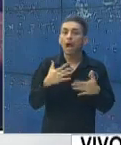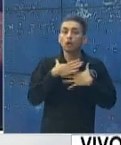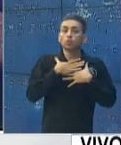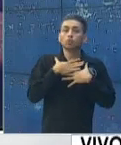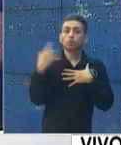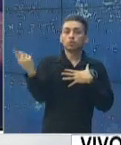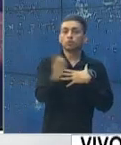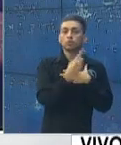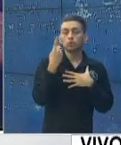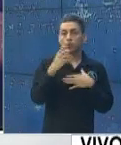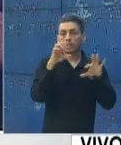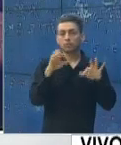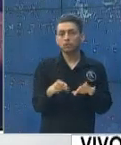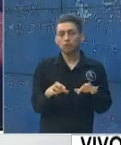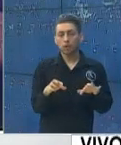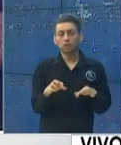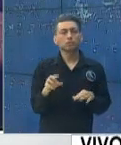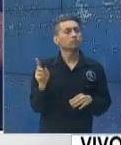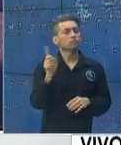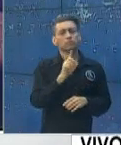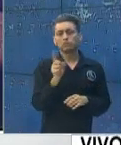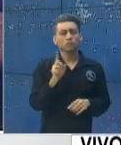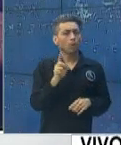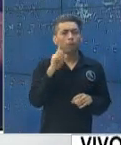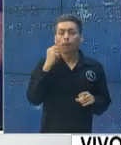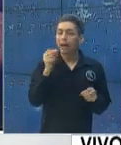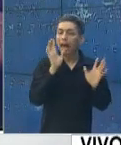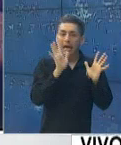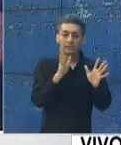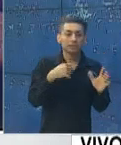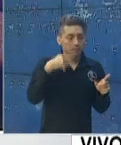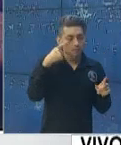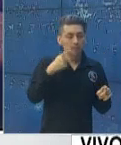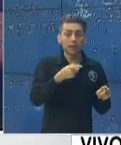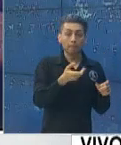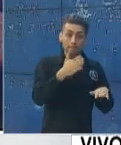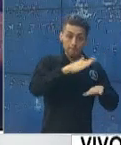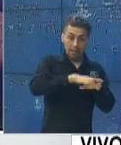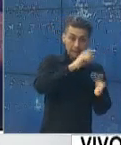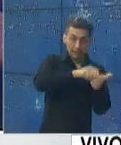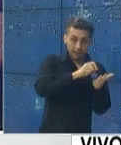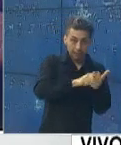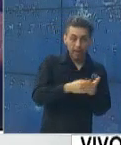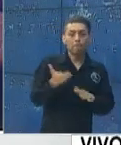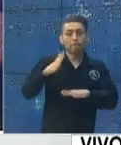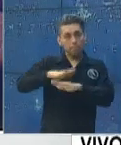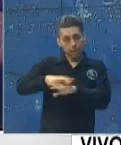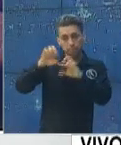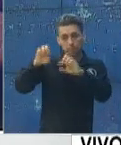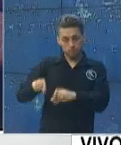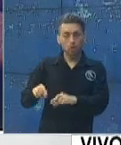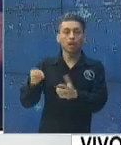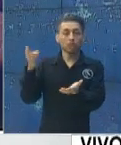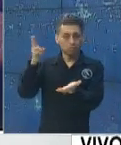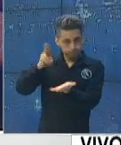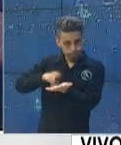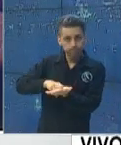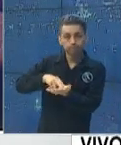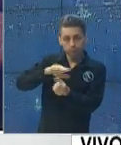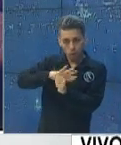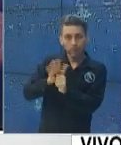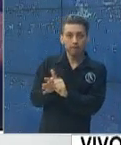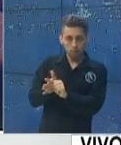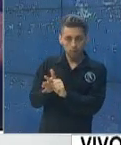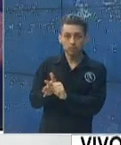la población totalmente porque es la proyección que tenemos y seguramente andan deambulando por ahí cercanos a nosotros